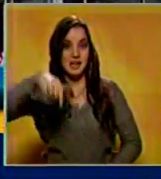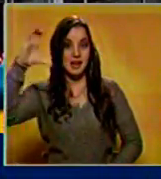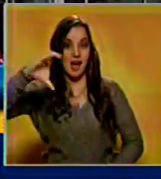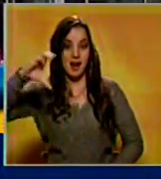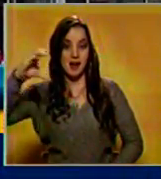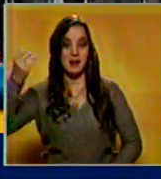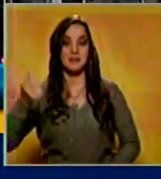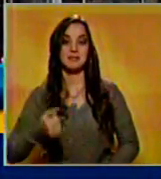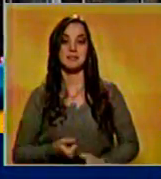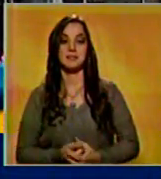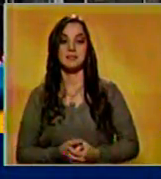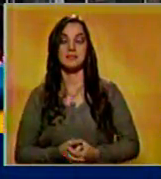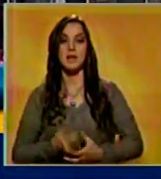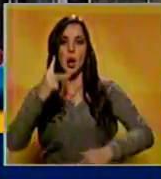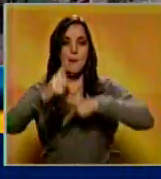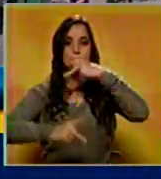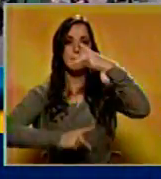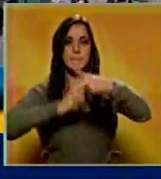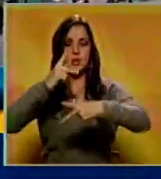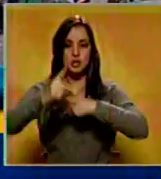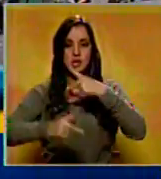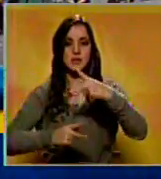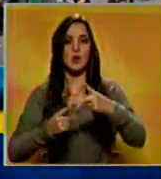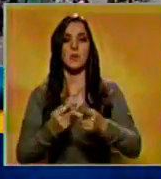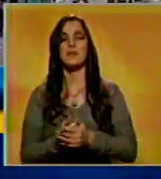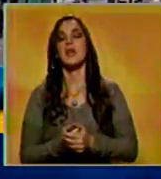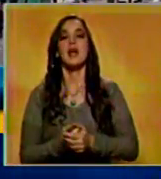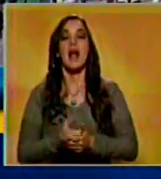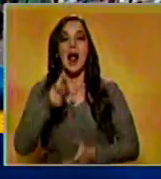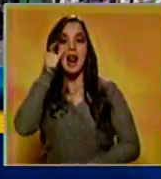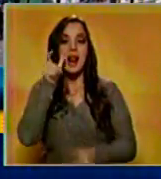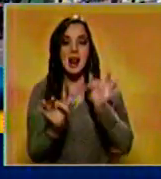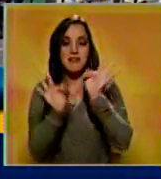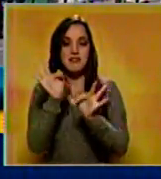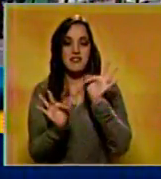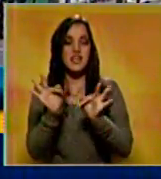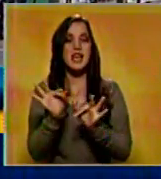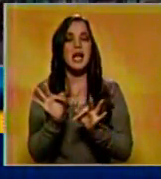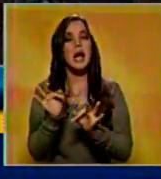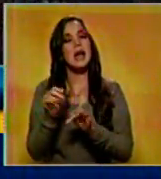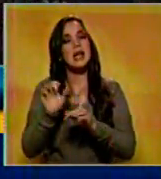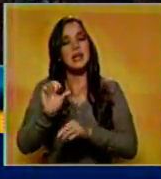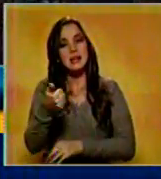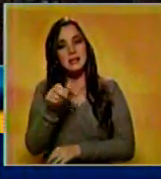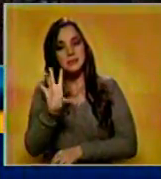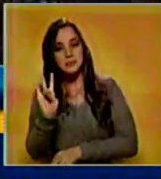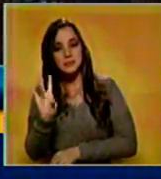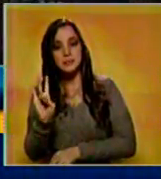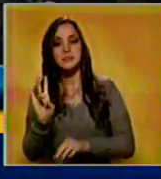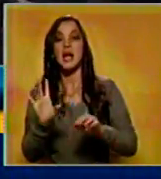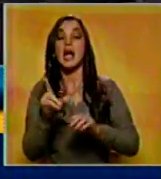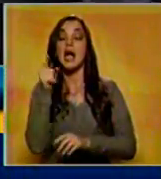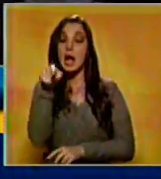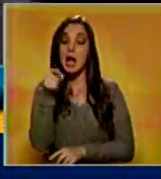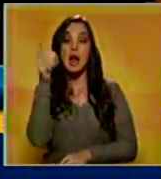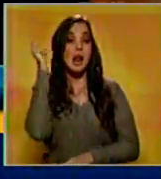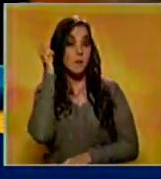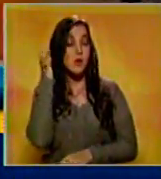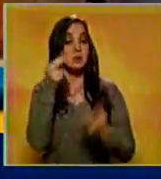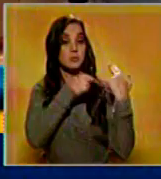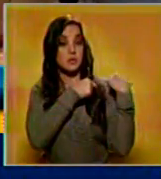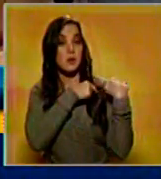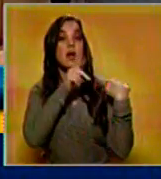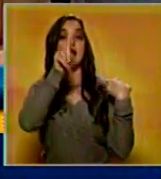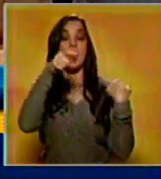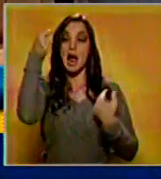Caracas. El procedimiento que fue solicitado por la fiscal decimoséctima nacional, Neides Rodríguez, y acordado por el Tribunal